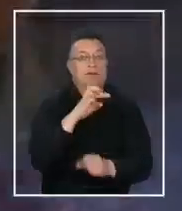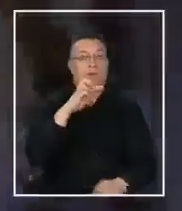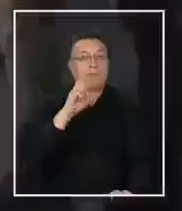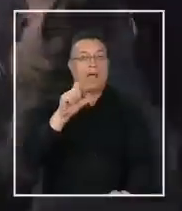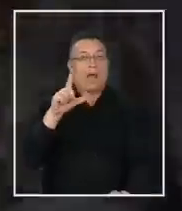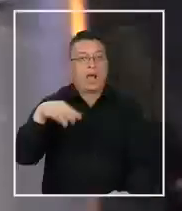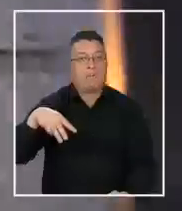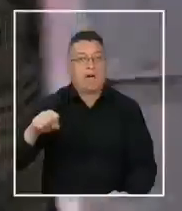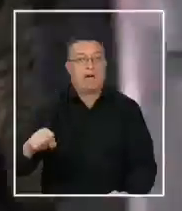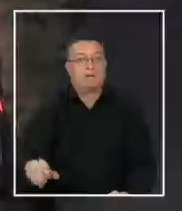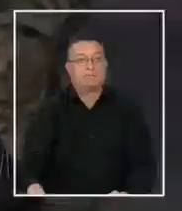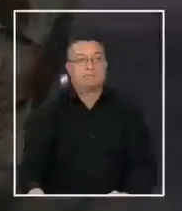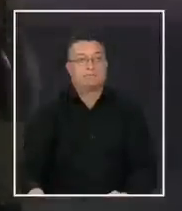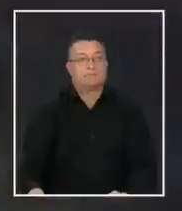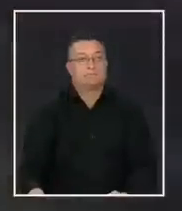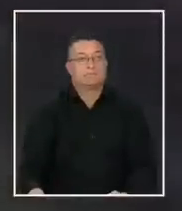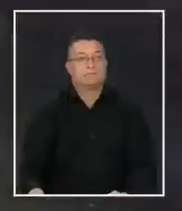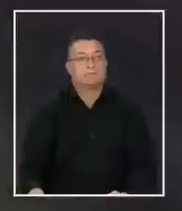Palma.